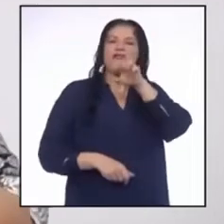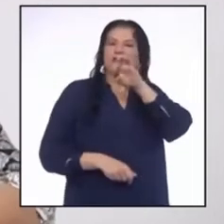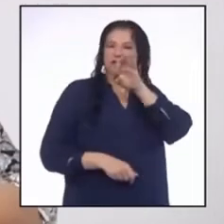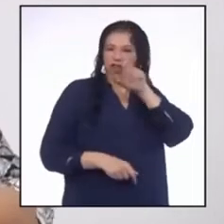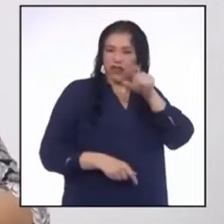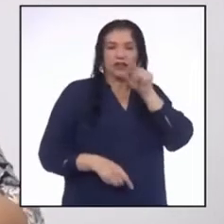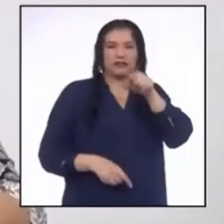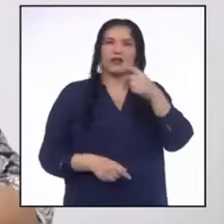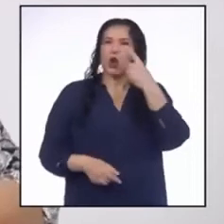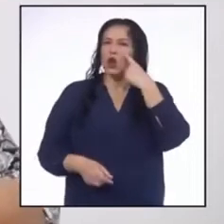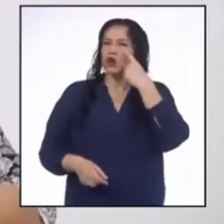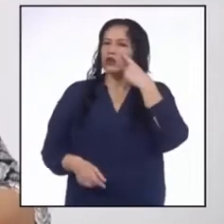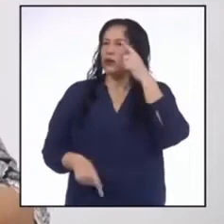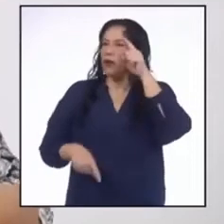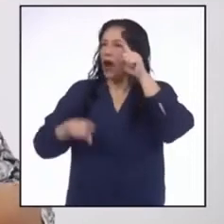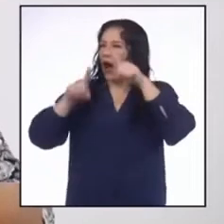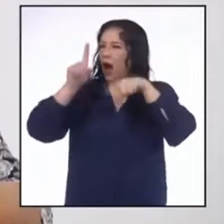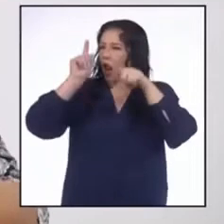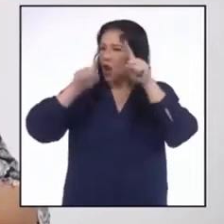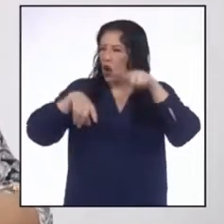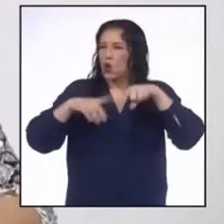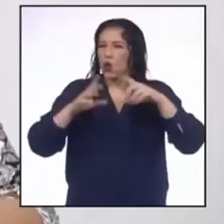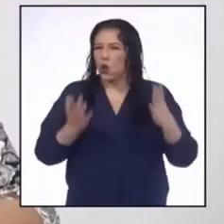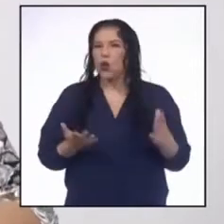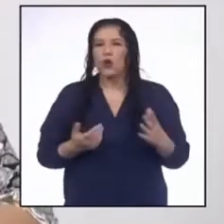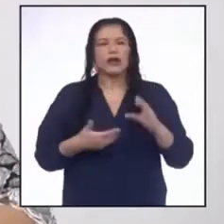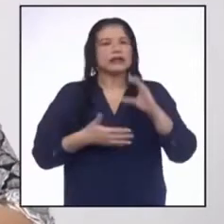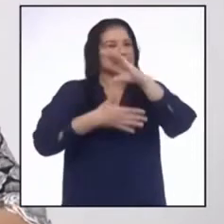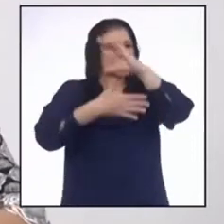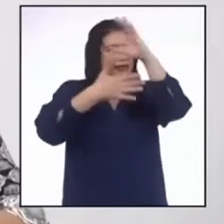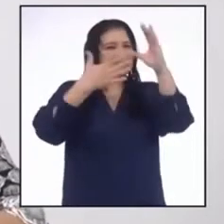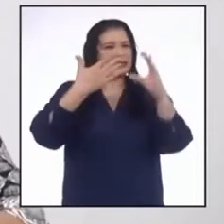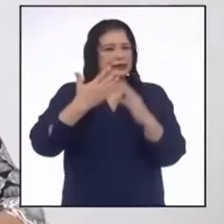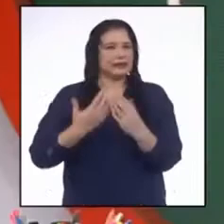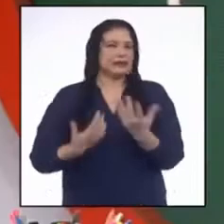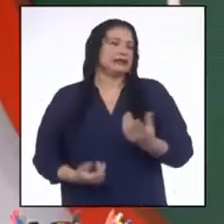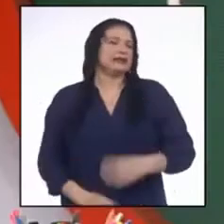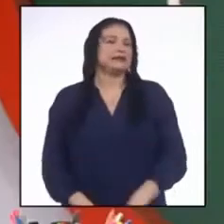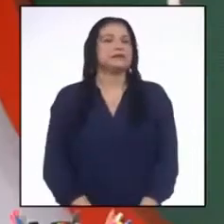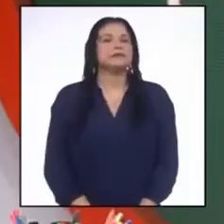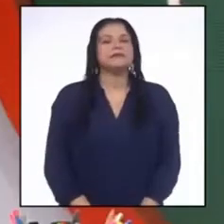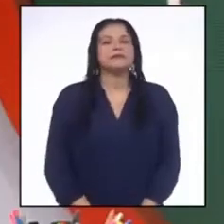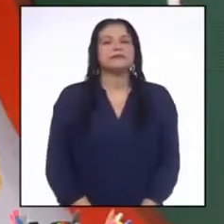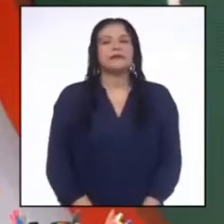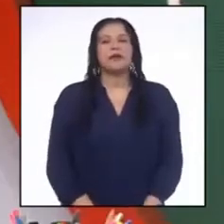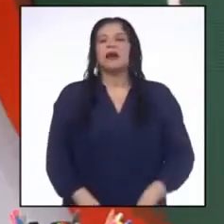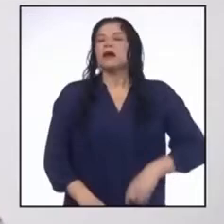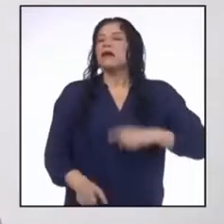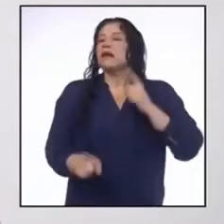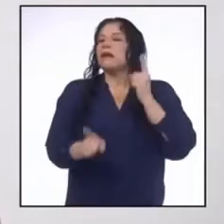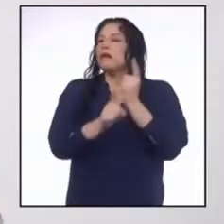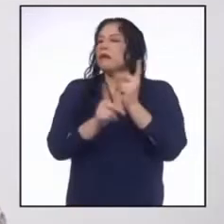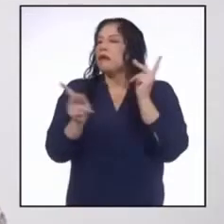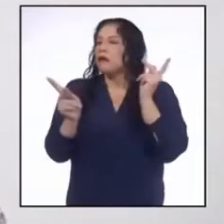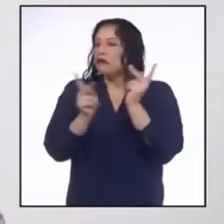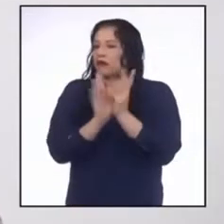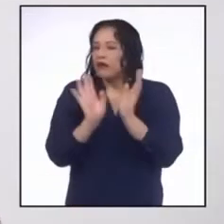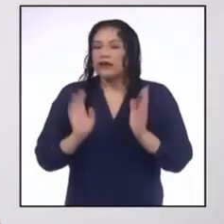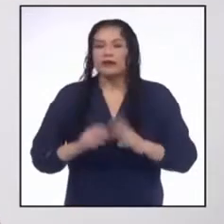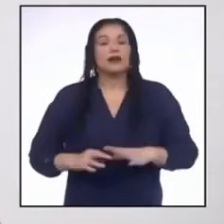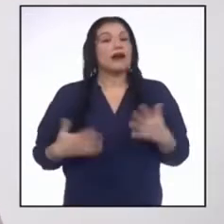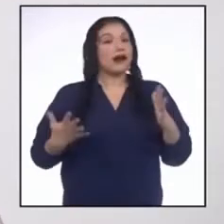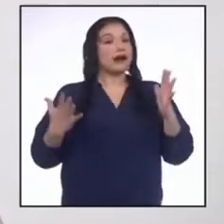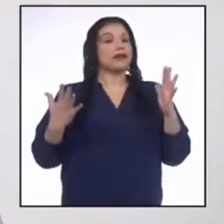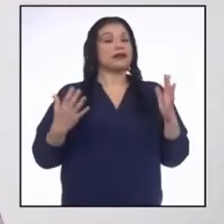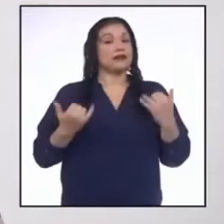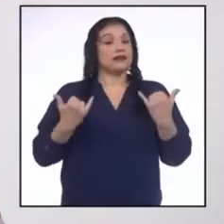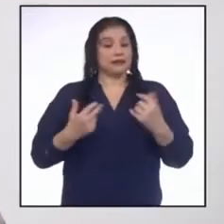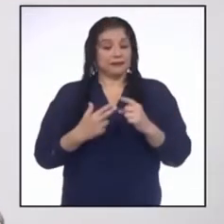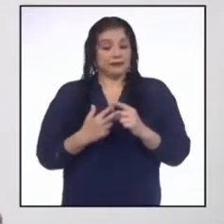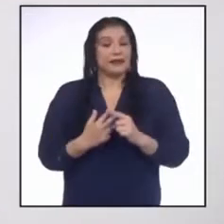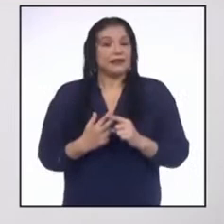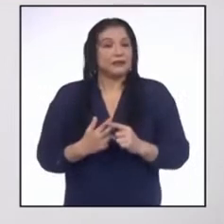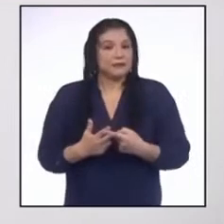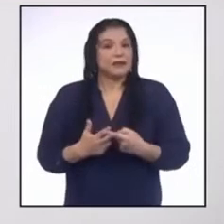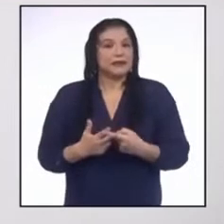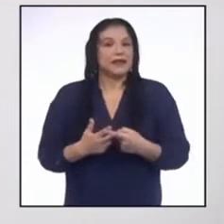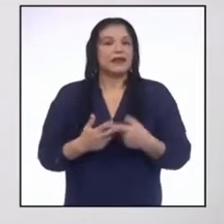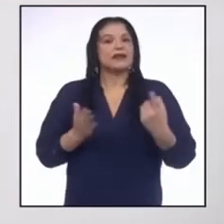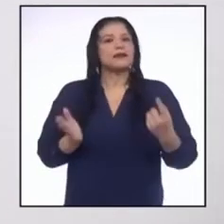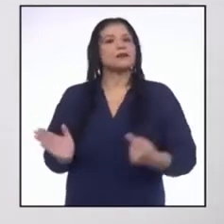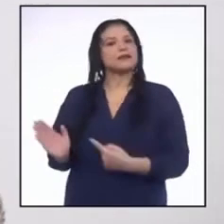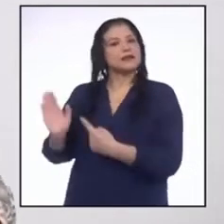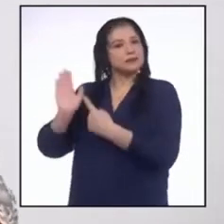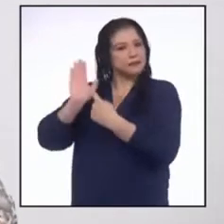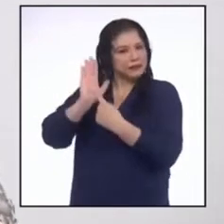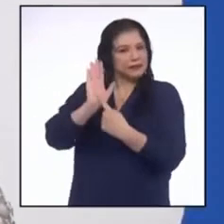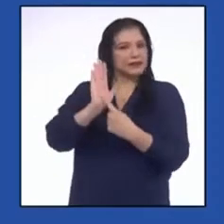conoceremos algunas de sus respectivas características. ¡Perfecto, profesora! Entonces, para comenzar, les